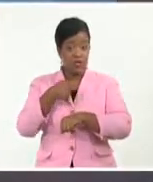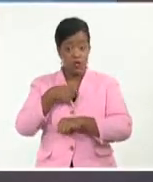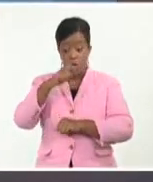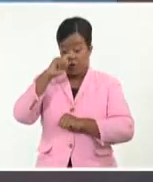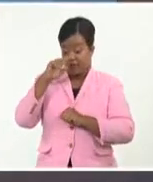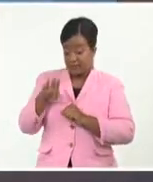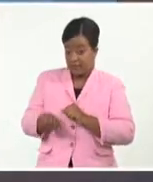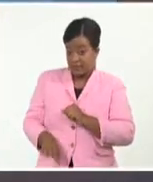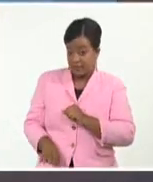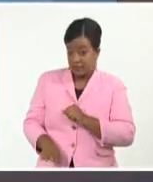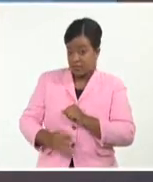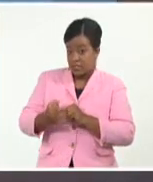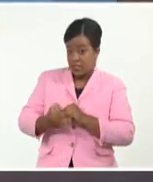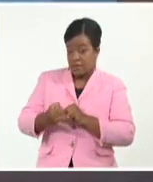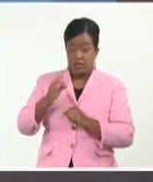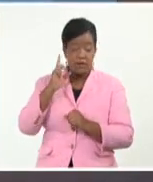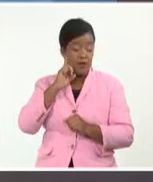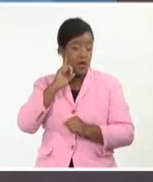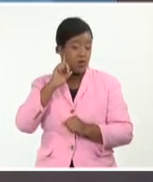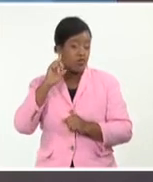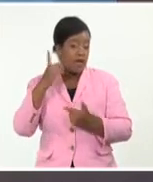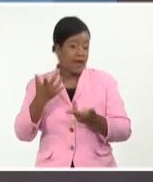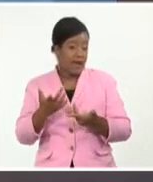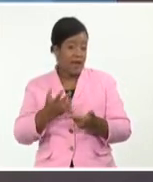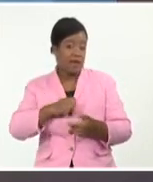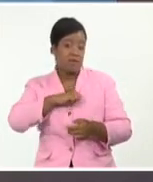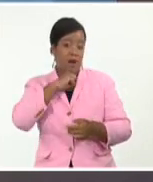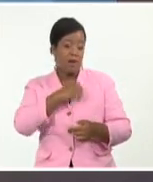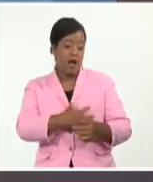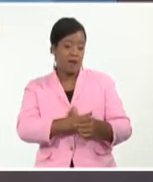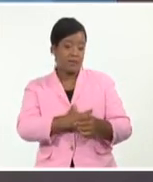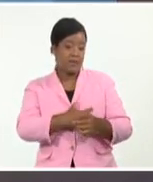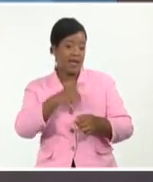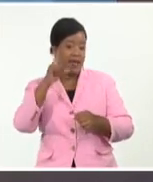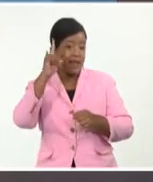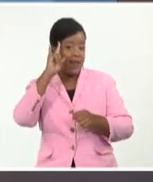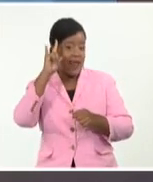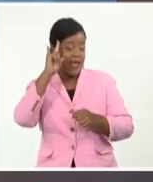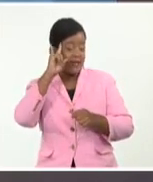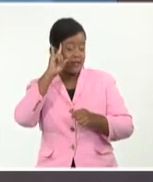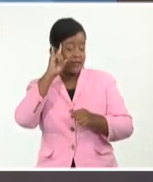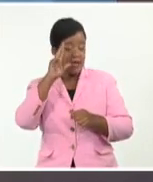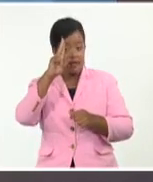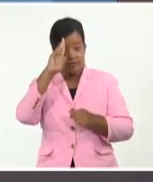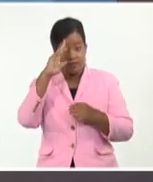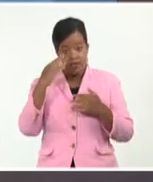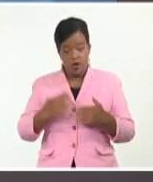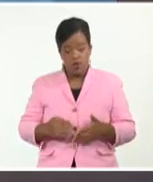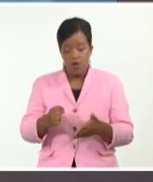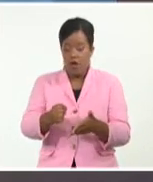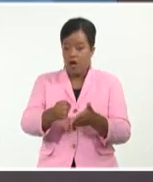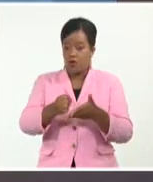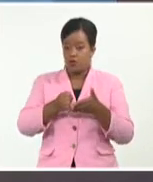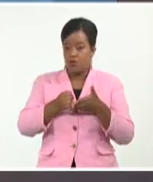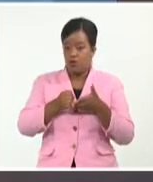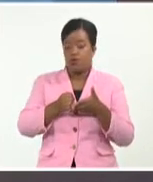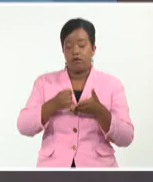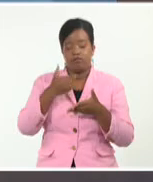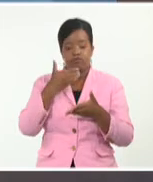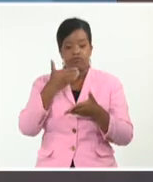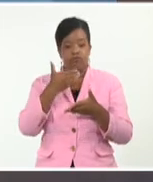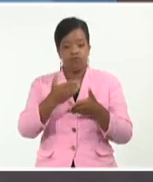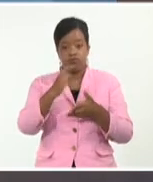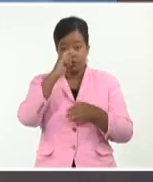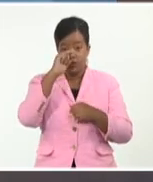siempre he escuchado decir que la leche materna es el alimento ideal, más completo y saludable para recién nacidos y niños menores de dos años,